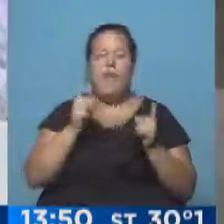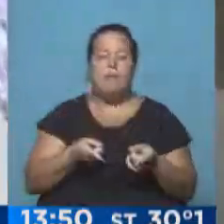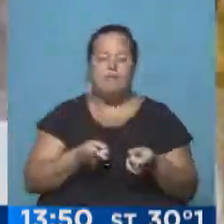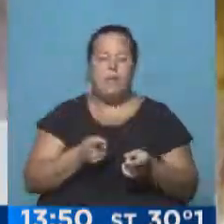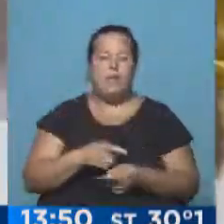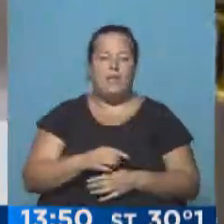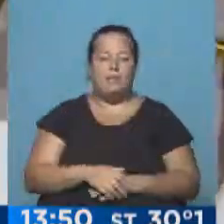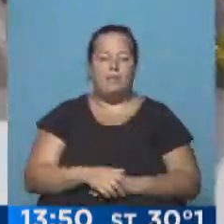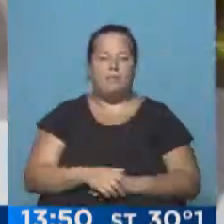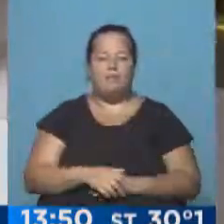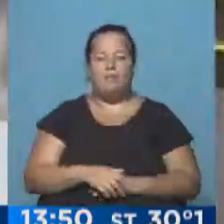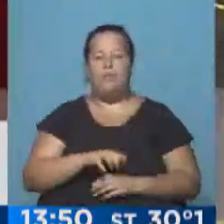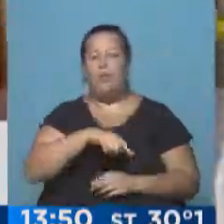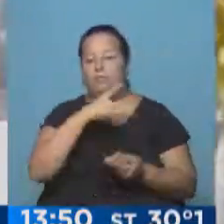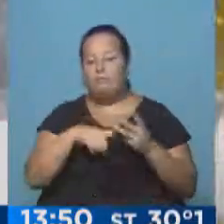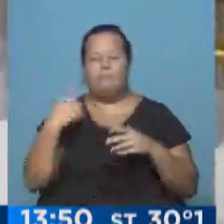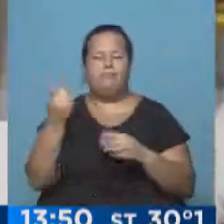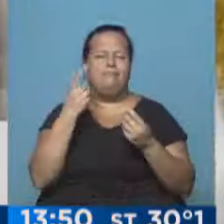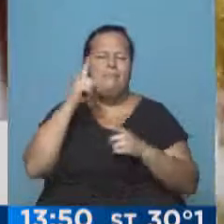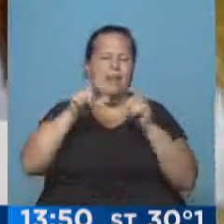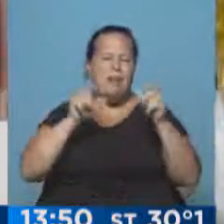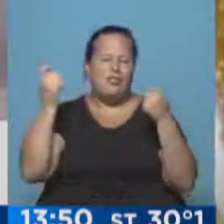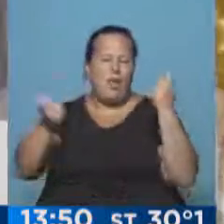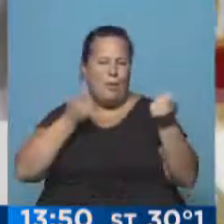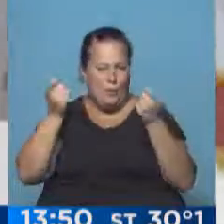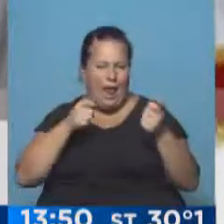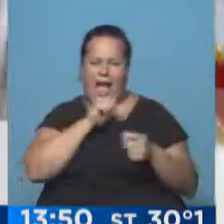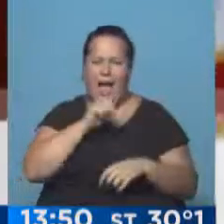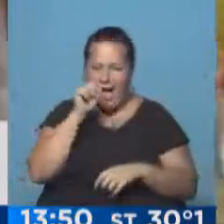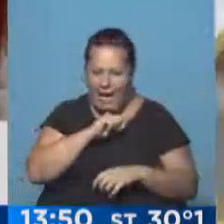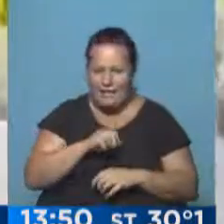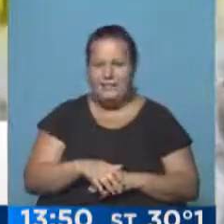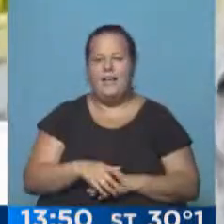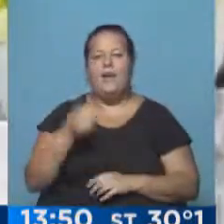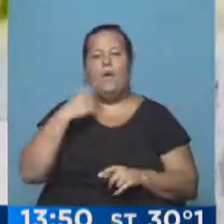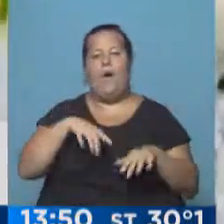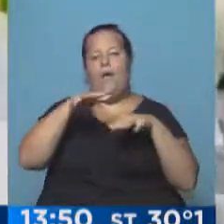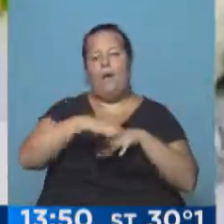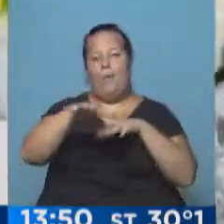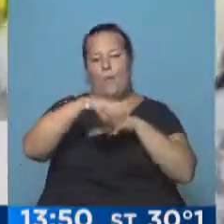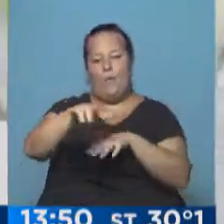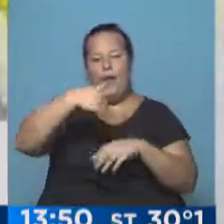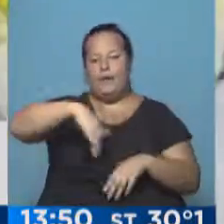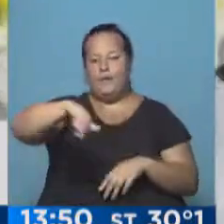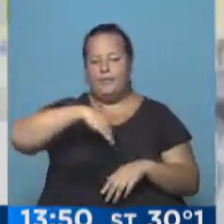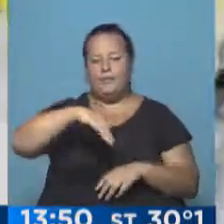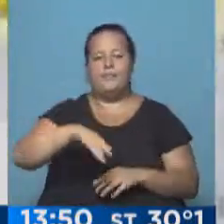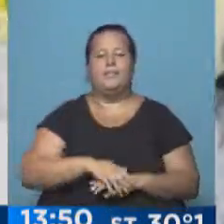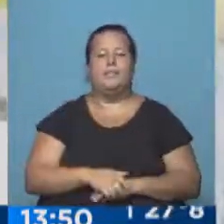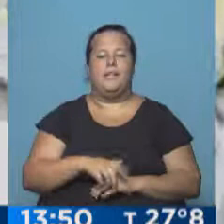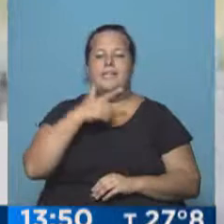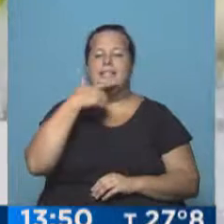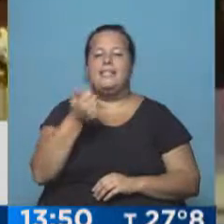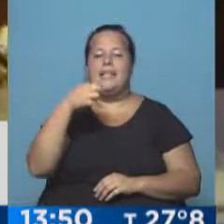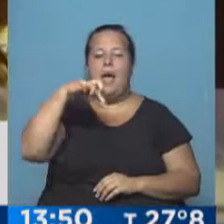Mochi Daddy, hicieron vibrar a las miles de personas que bailaron y cantaron cuando las carrozas desfilaron por la avenida Sapucaí.